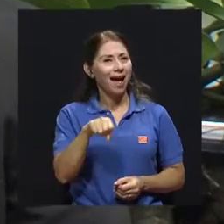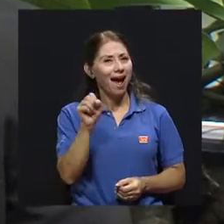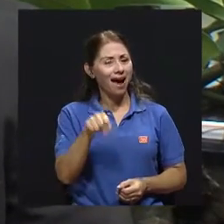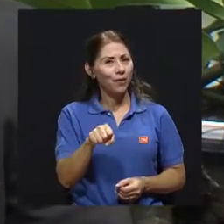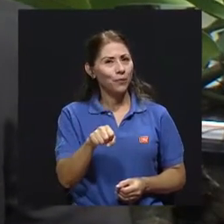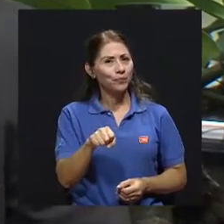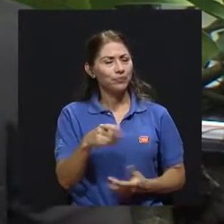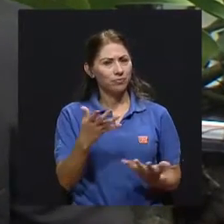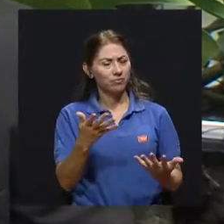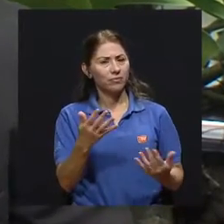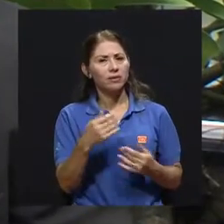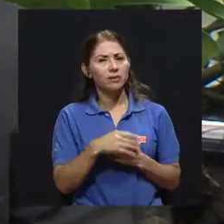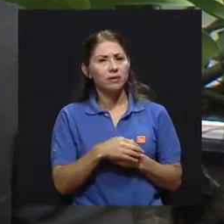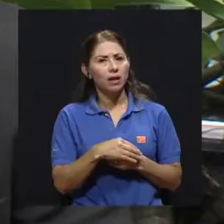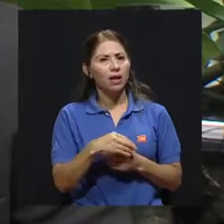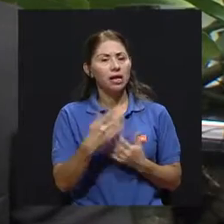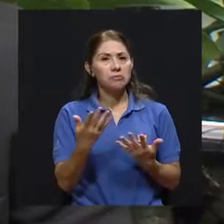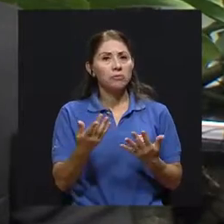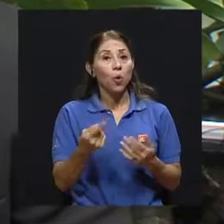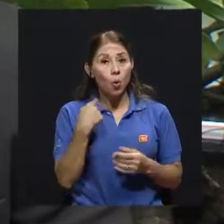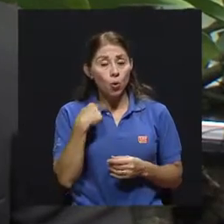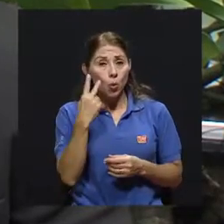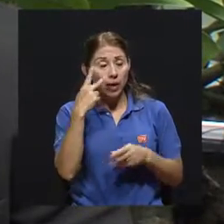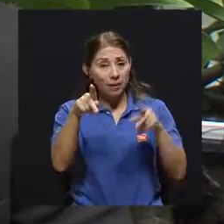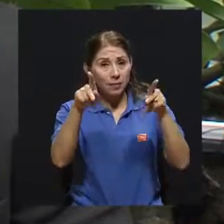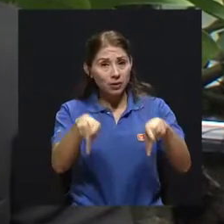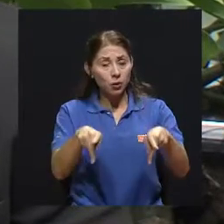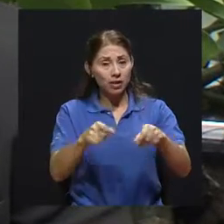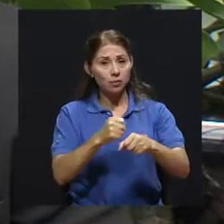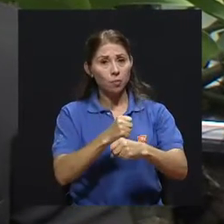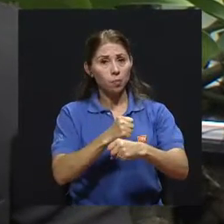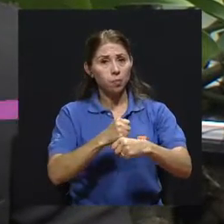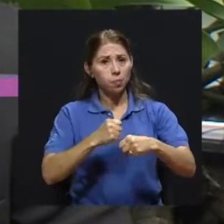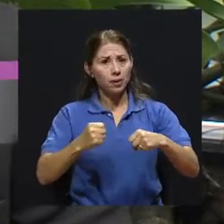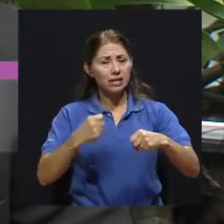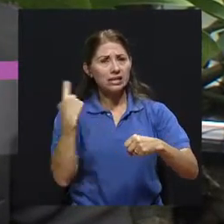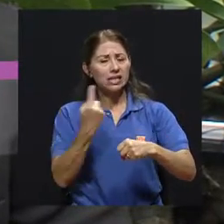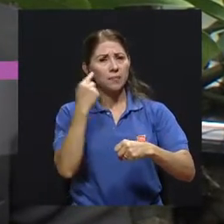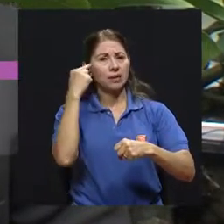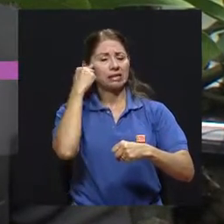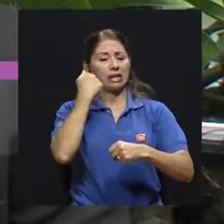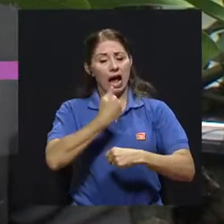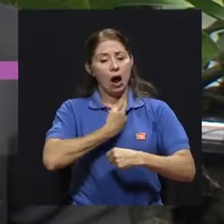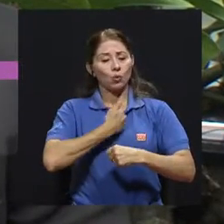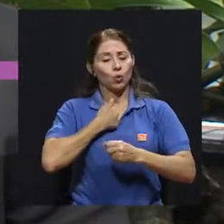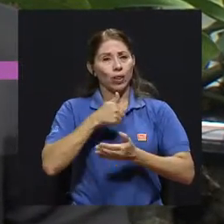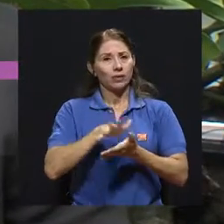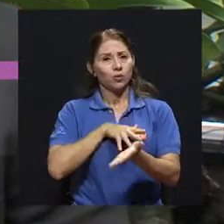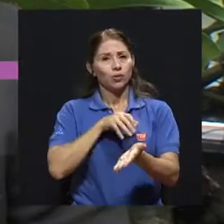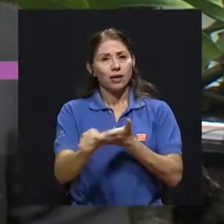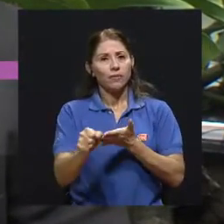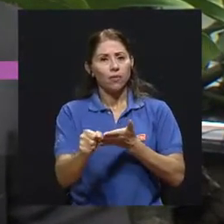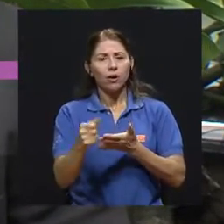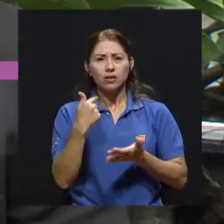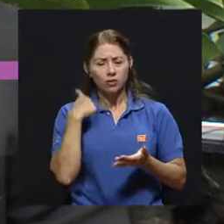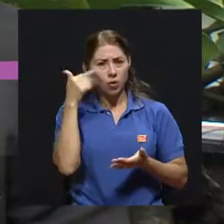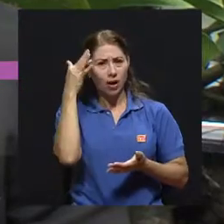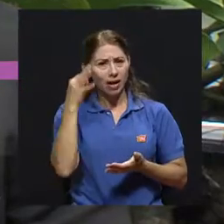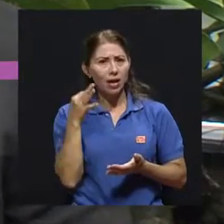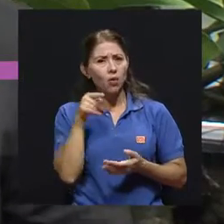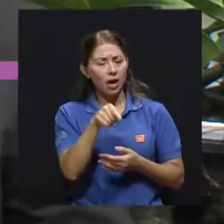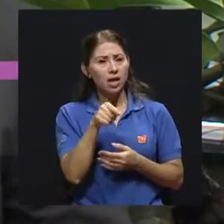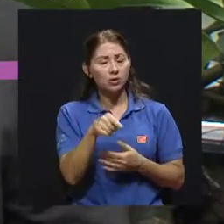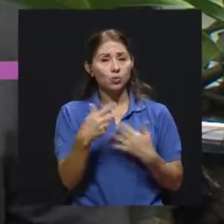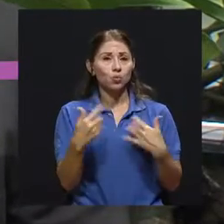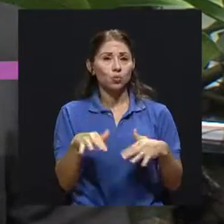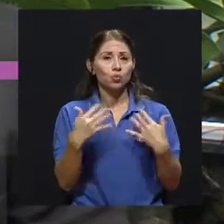El pensamiento autodestructivo es algo que uno muy frecuentemente ve en las personas con obesidad y pues